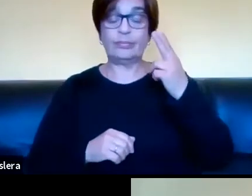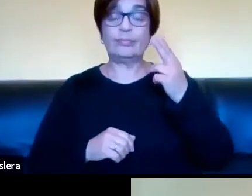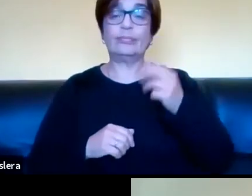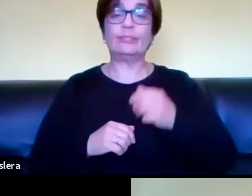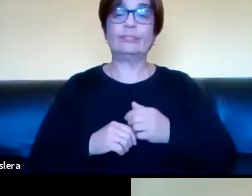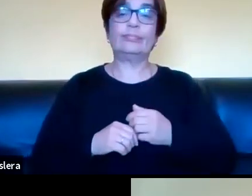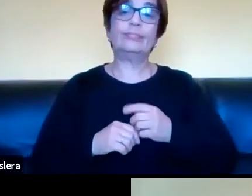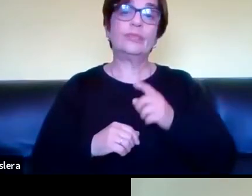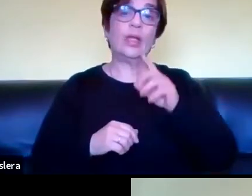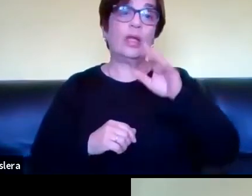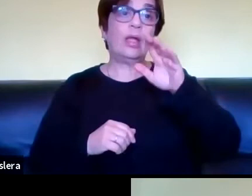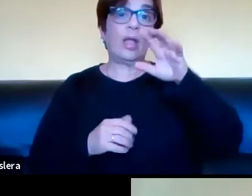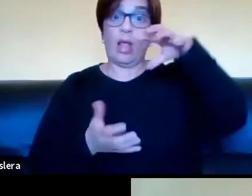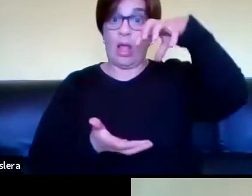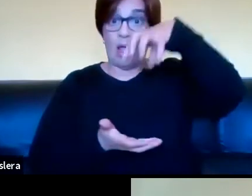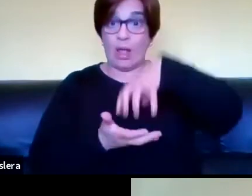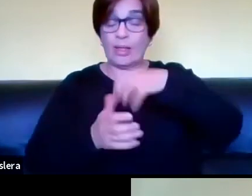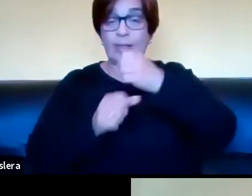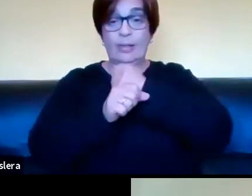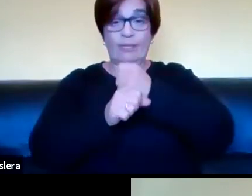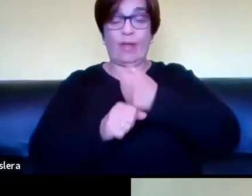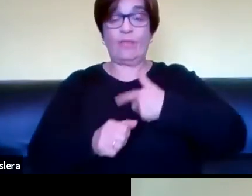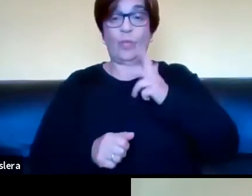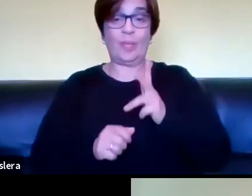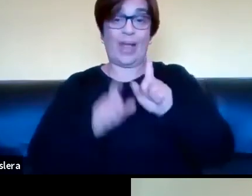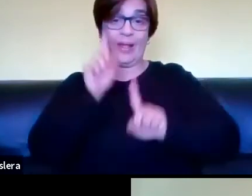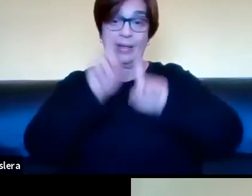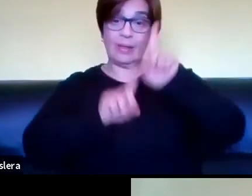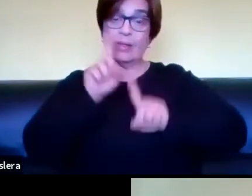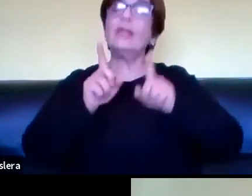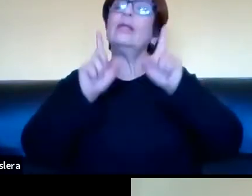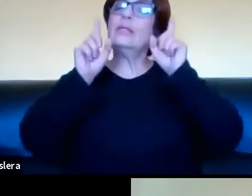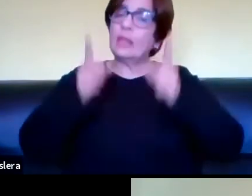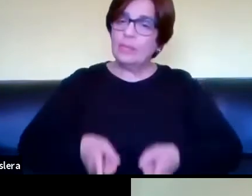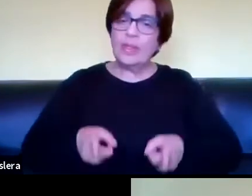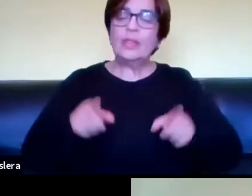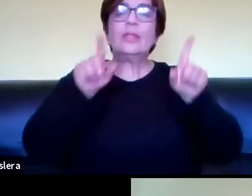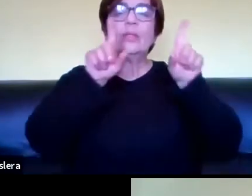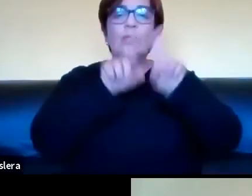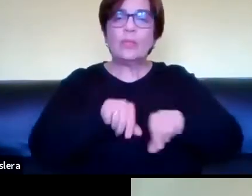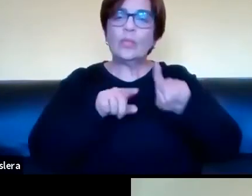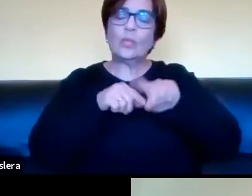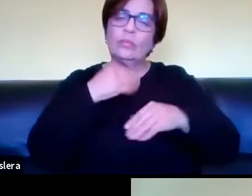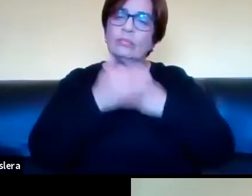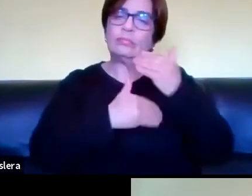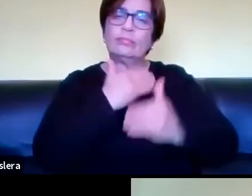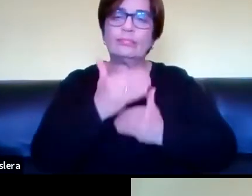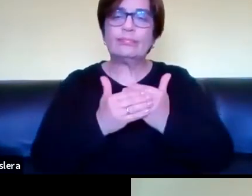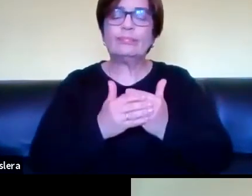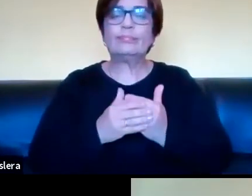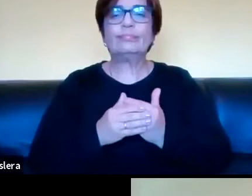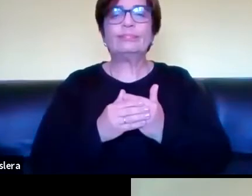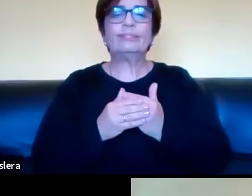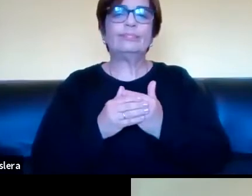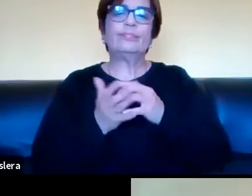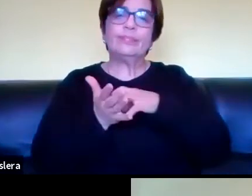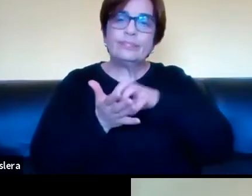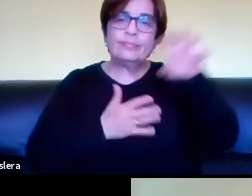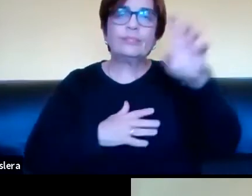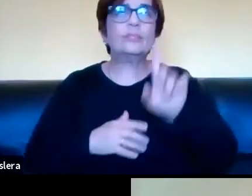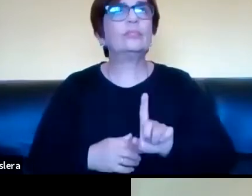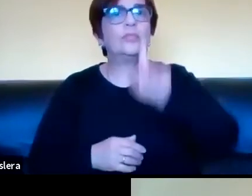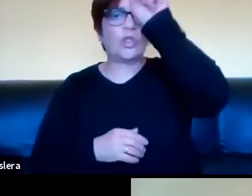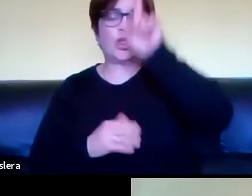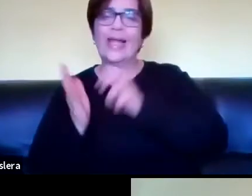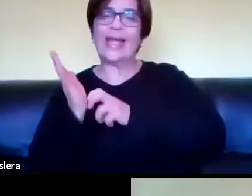en Facultad de Humanidades, pero que también se desarrolla en el área norte, ¿verdad?